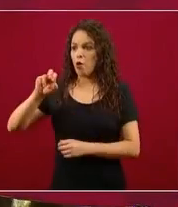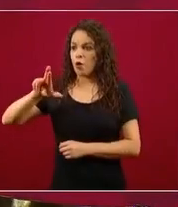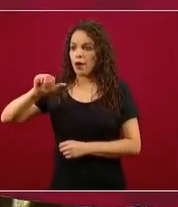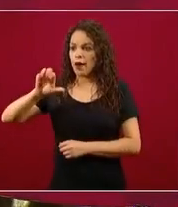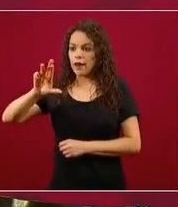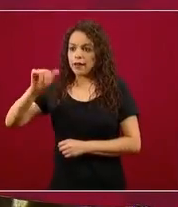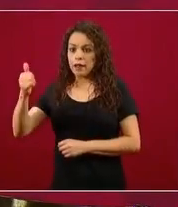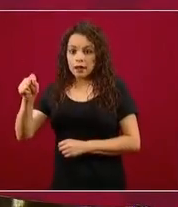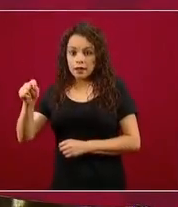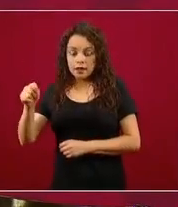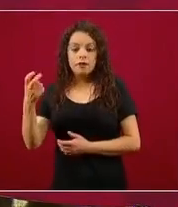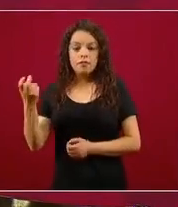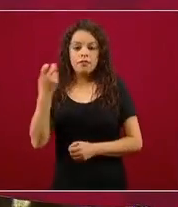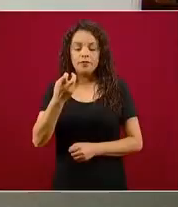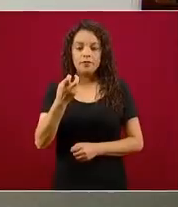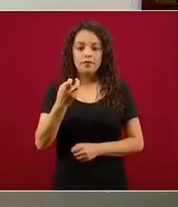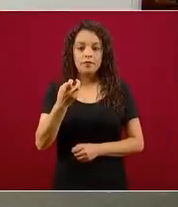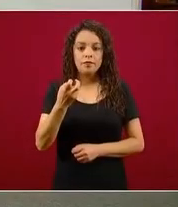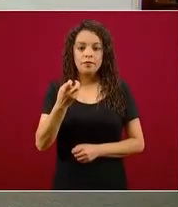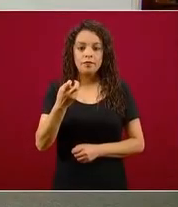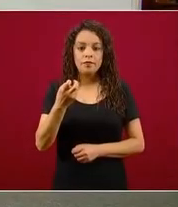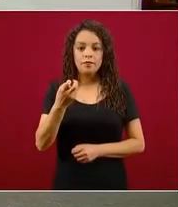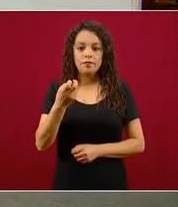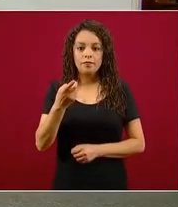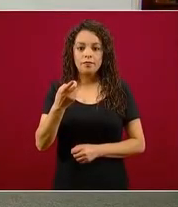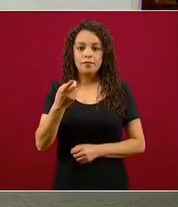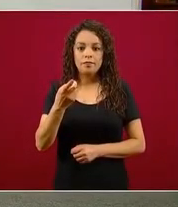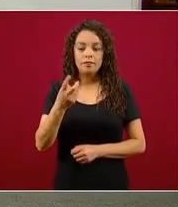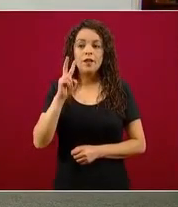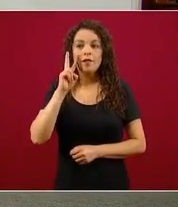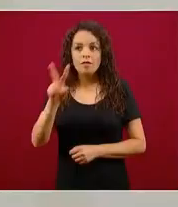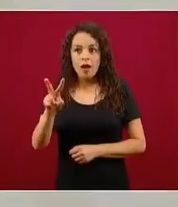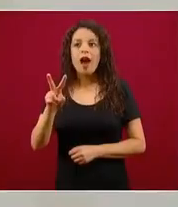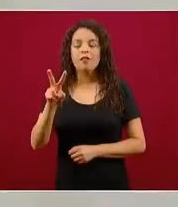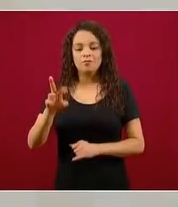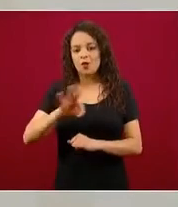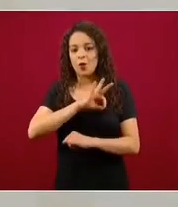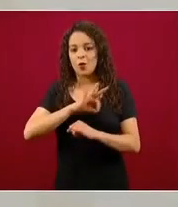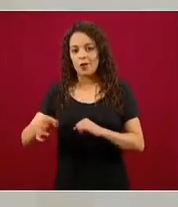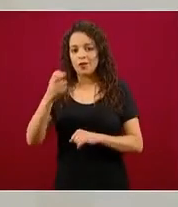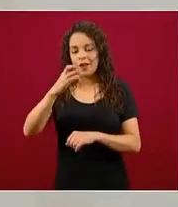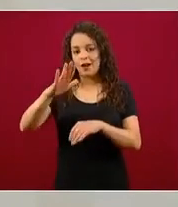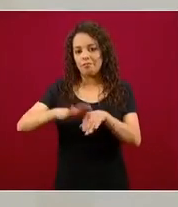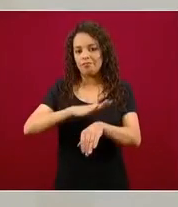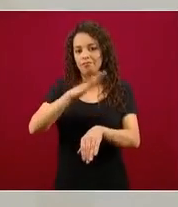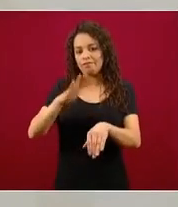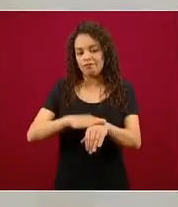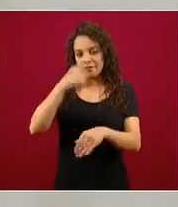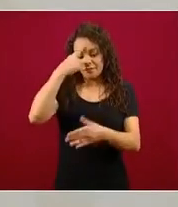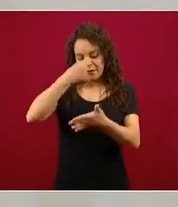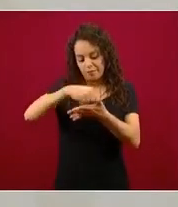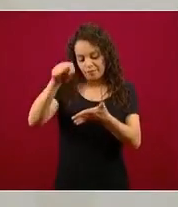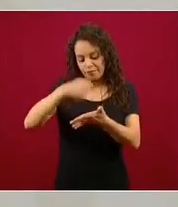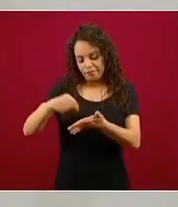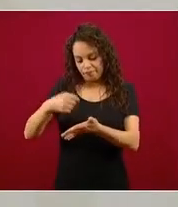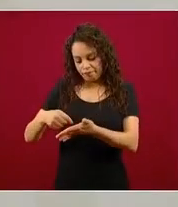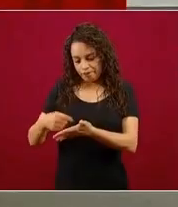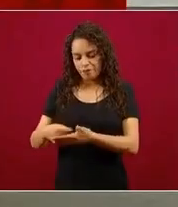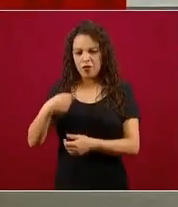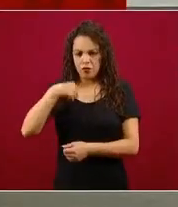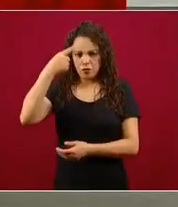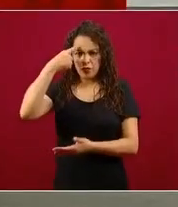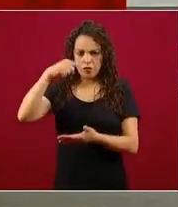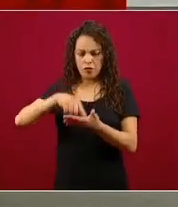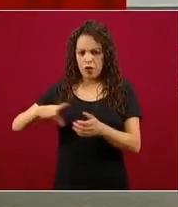calificación final. Creo que los gobiernos estatales están